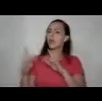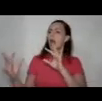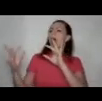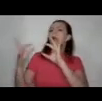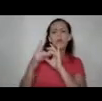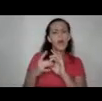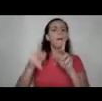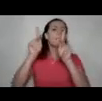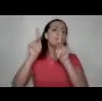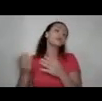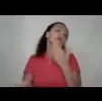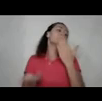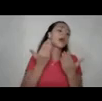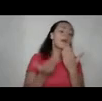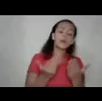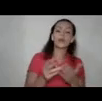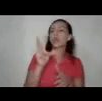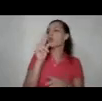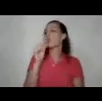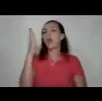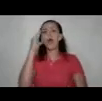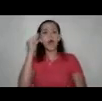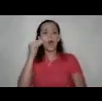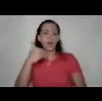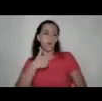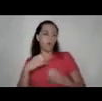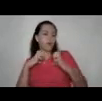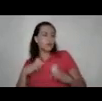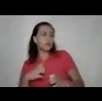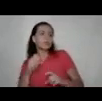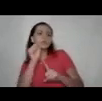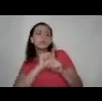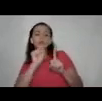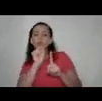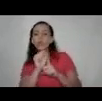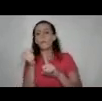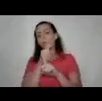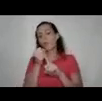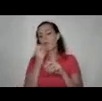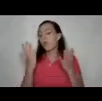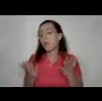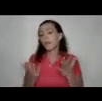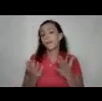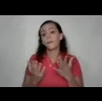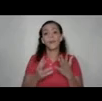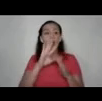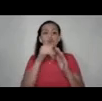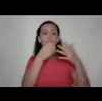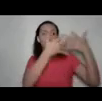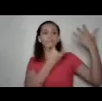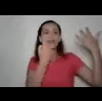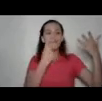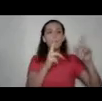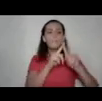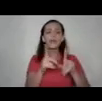que a lo mejor no experimenten en carne propia algunas de las situaciones de violencia de todas las que vimos pero que están